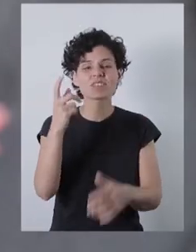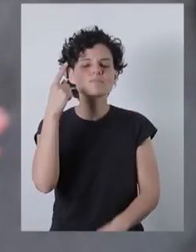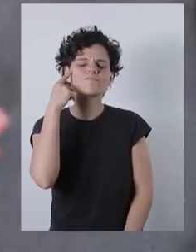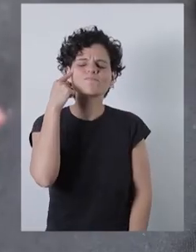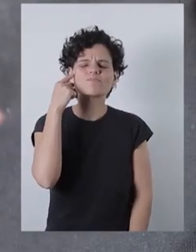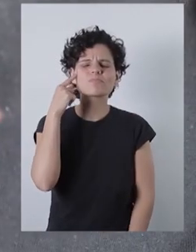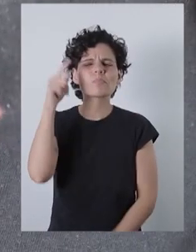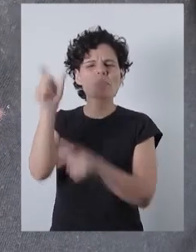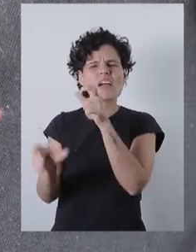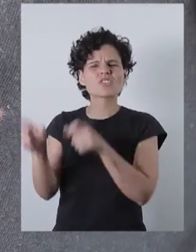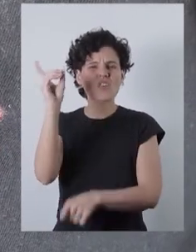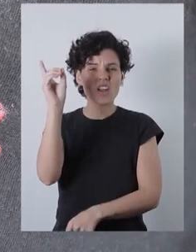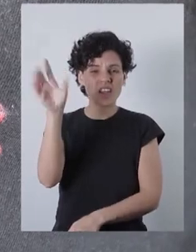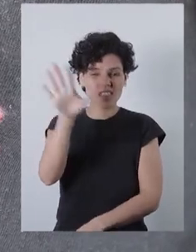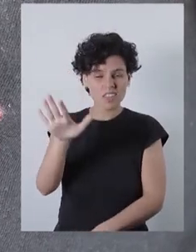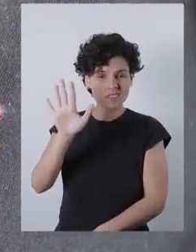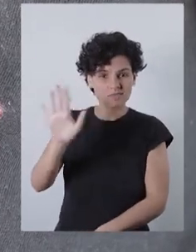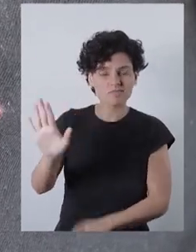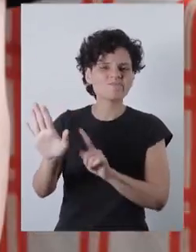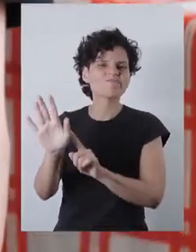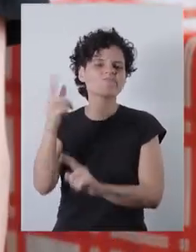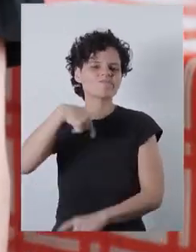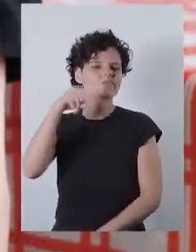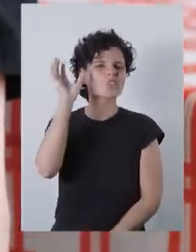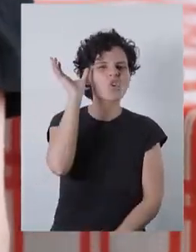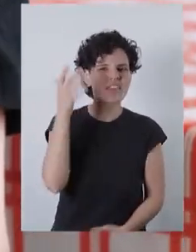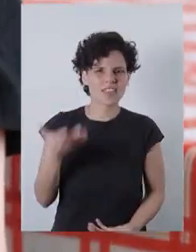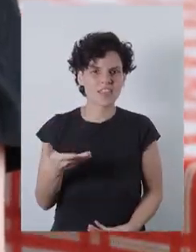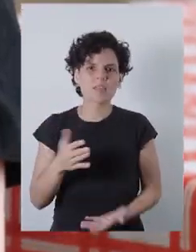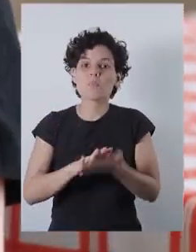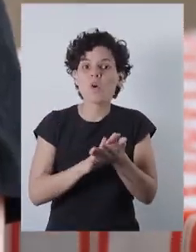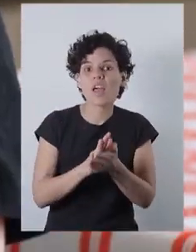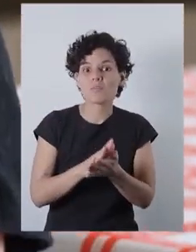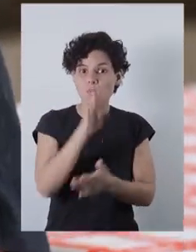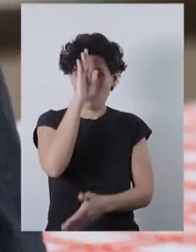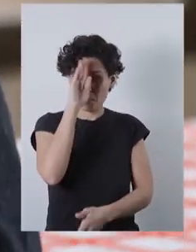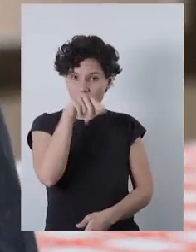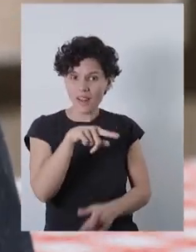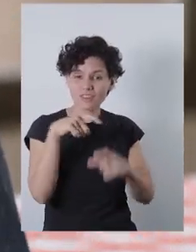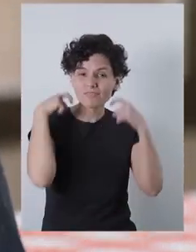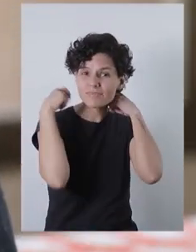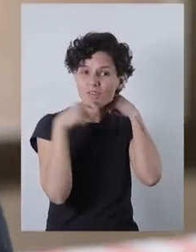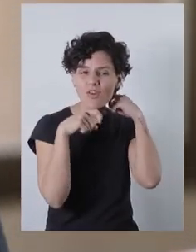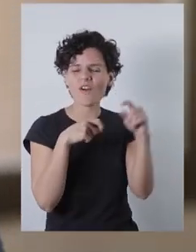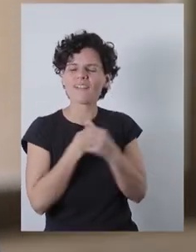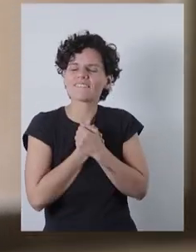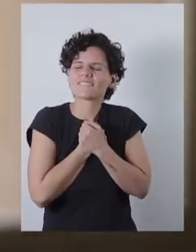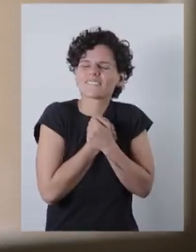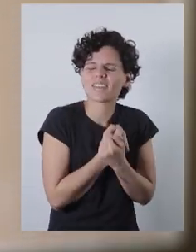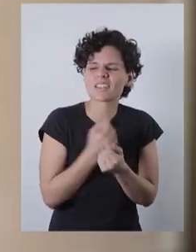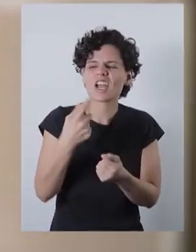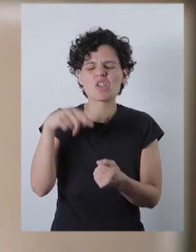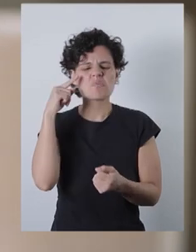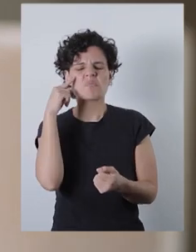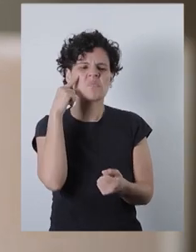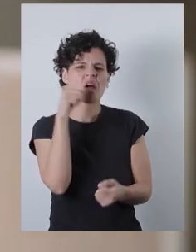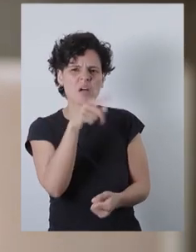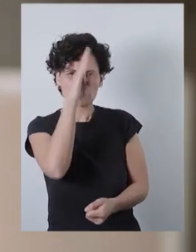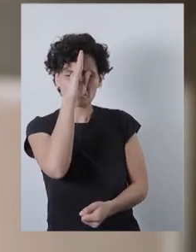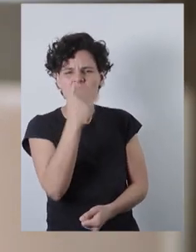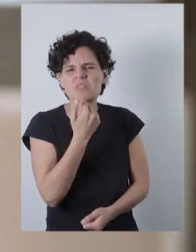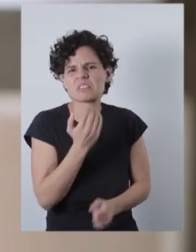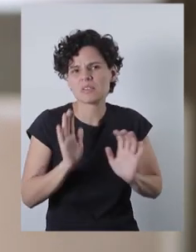Creo que hay cosas que los fachos nunca van a entender. Por ejemplo, el amor que tenemos para el perro Matapaco. Eso para ellos es un quiltro nomás, para nosotros como compañeros.